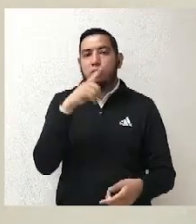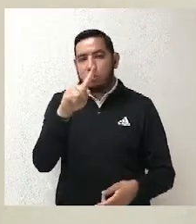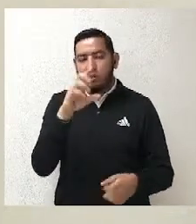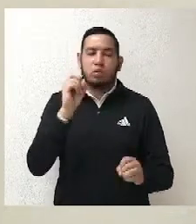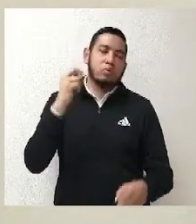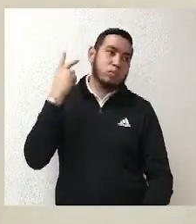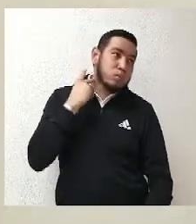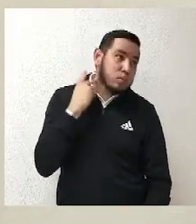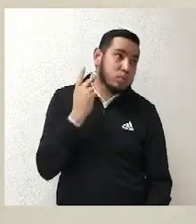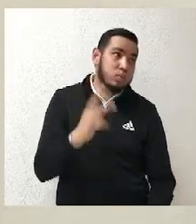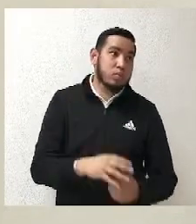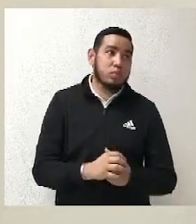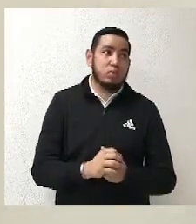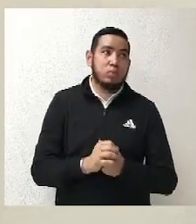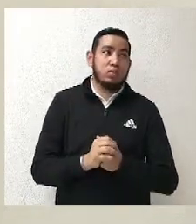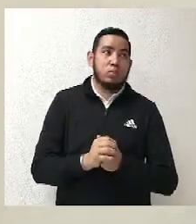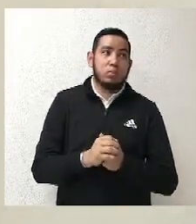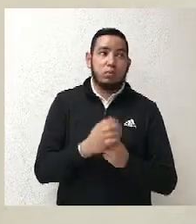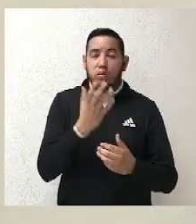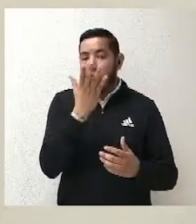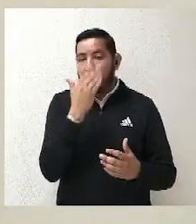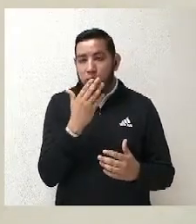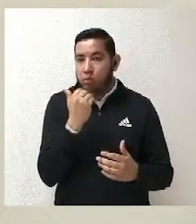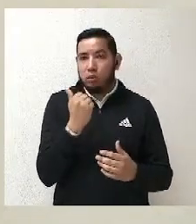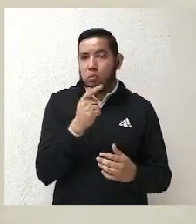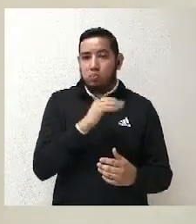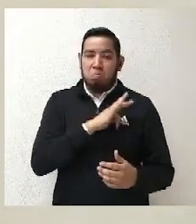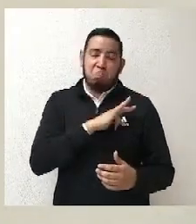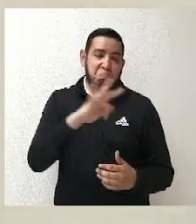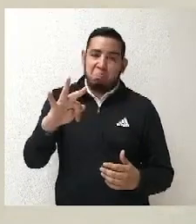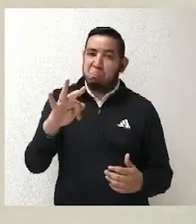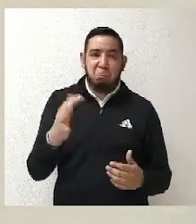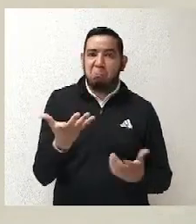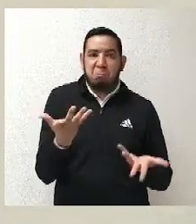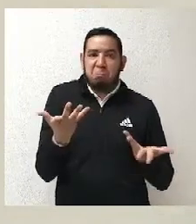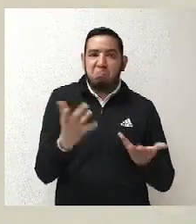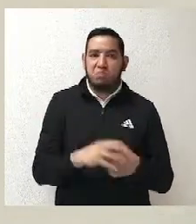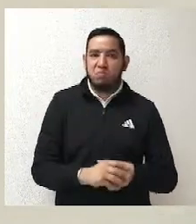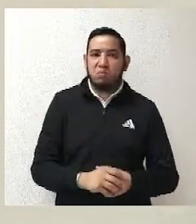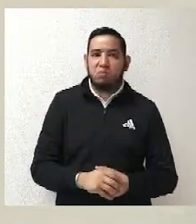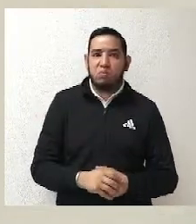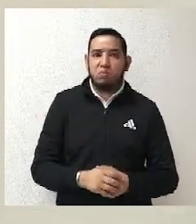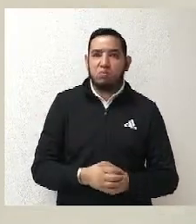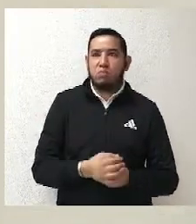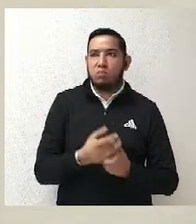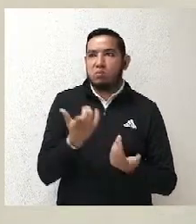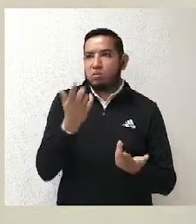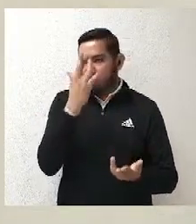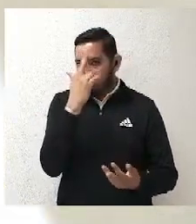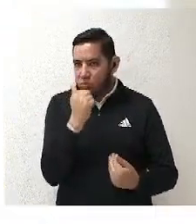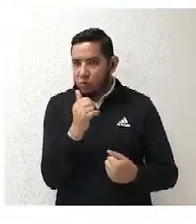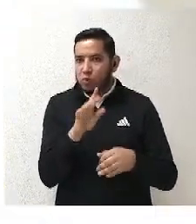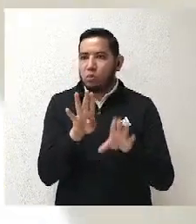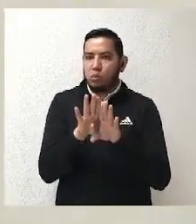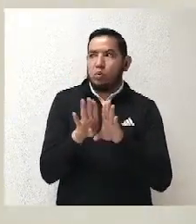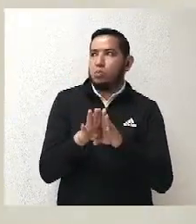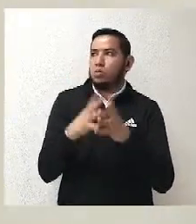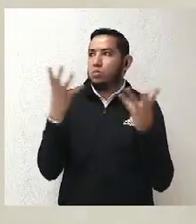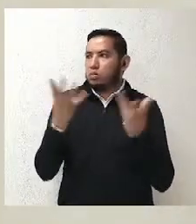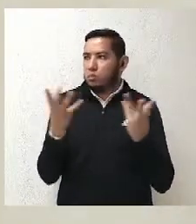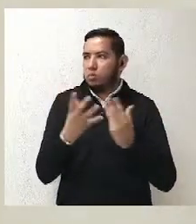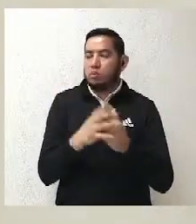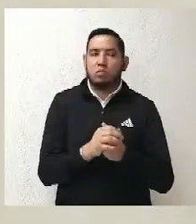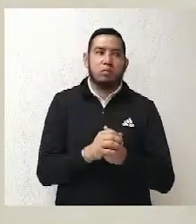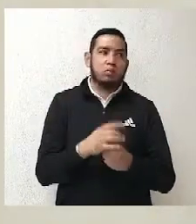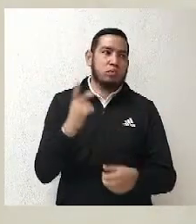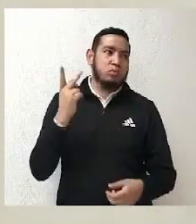partido, realmente género no tuvo que ver, y dice, y aun nada de ello, pues sí se abona al cumplimiento de la paridad